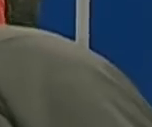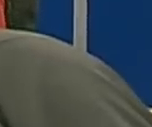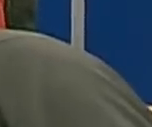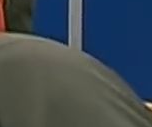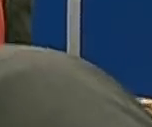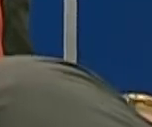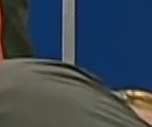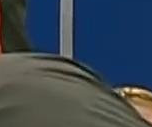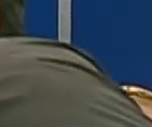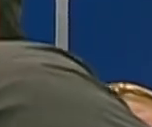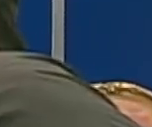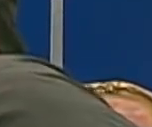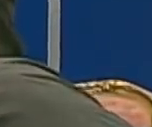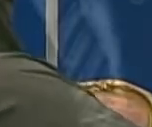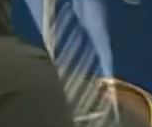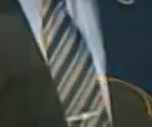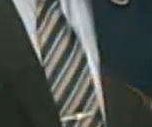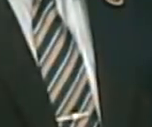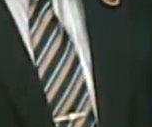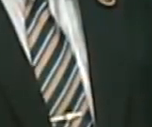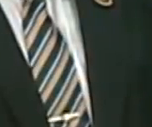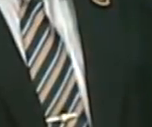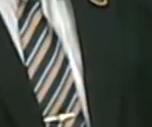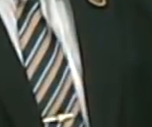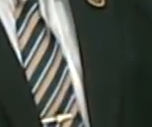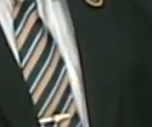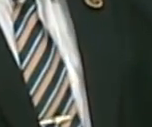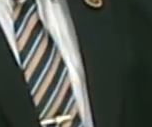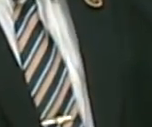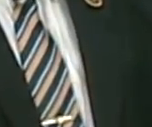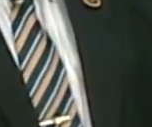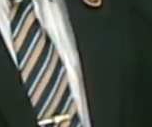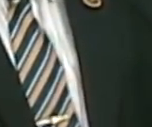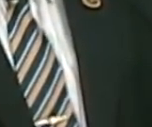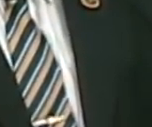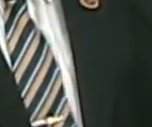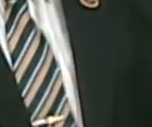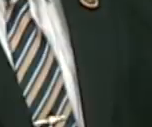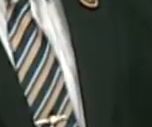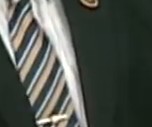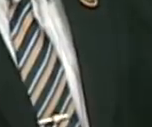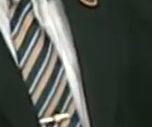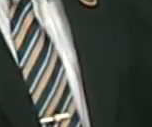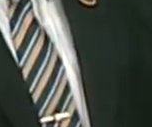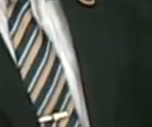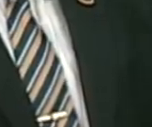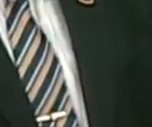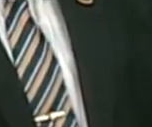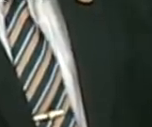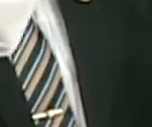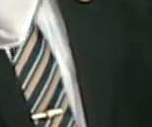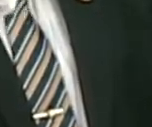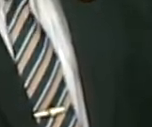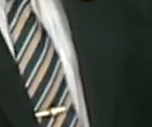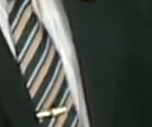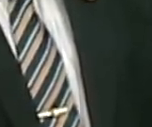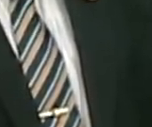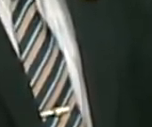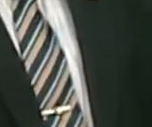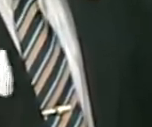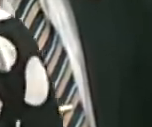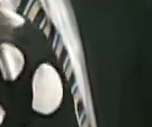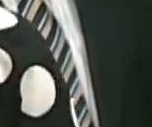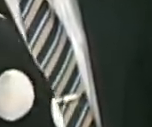Ayacucho del Palacio de Gobierno. Señoras y señores, pueden sentarse por favor, sean